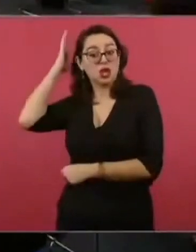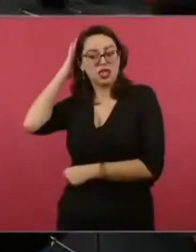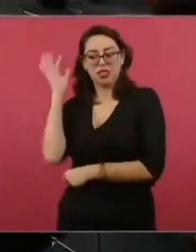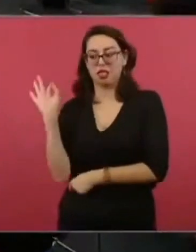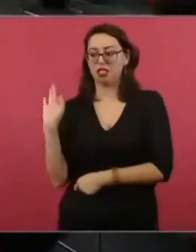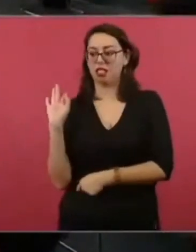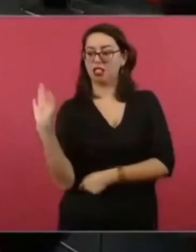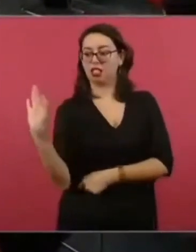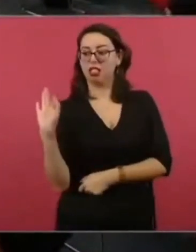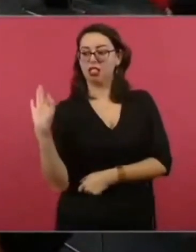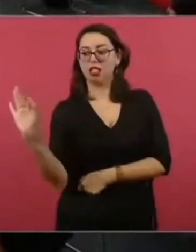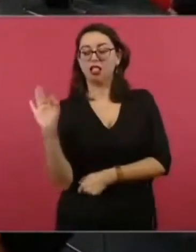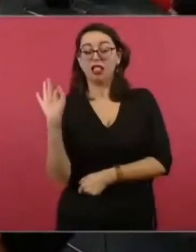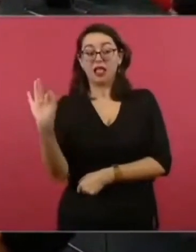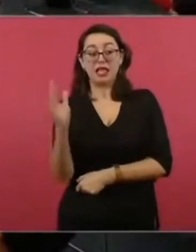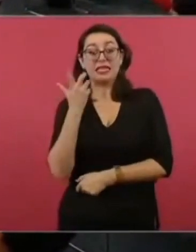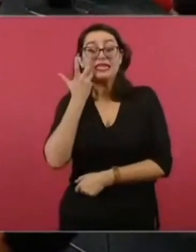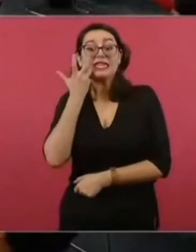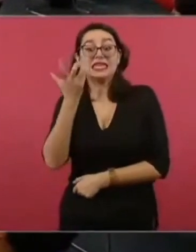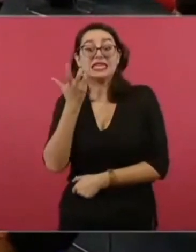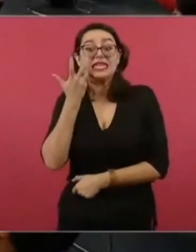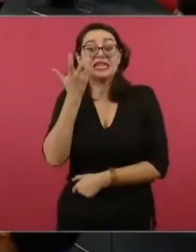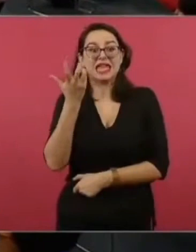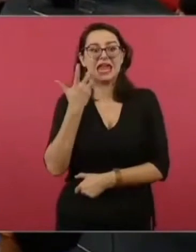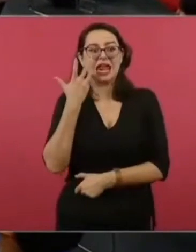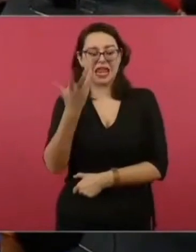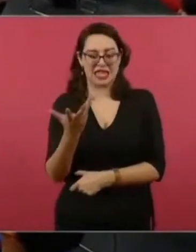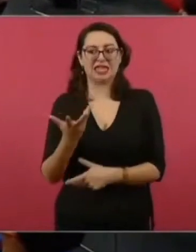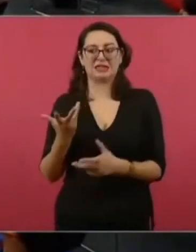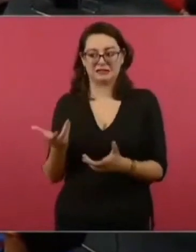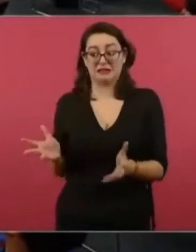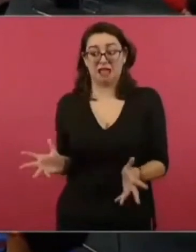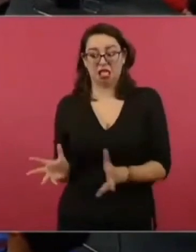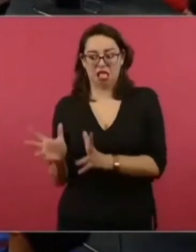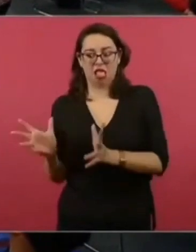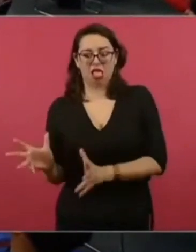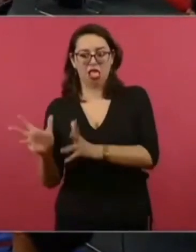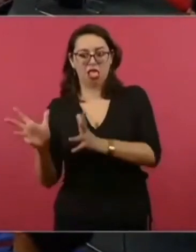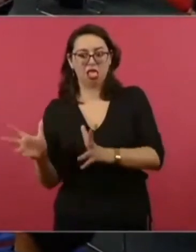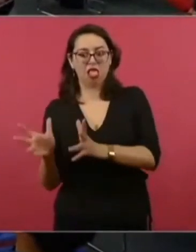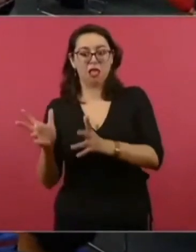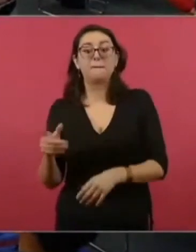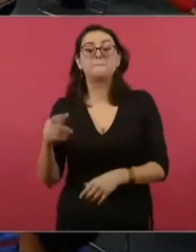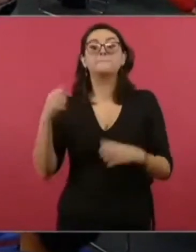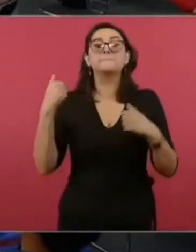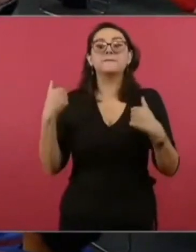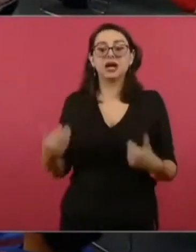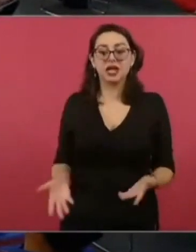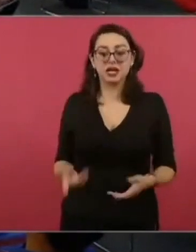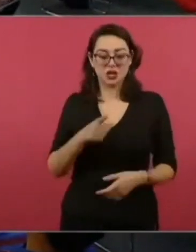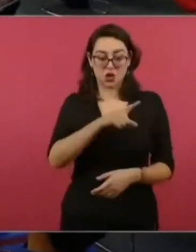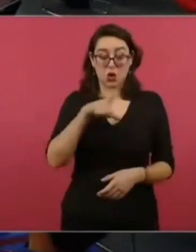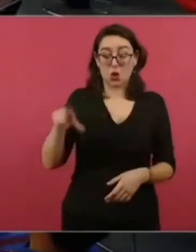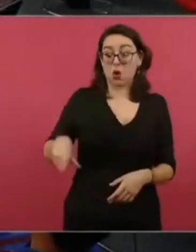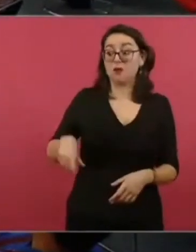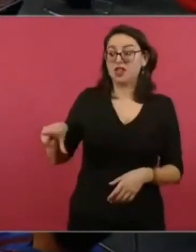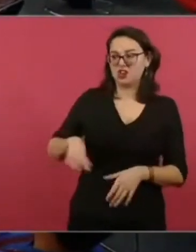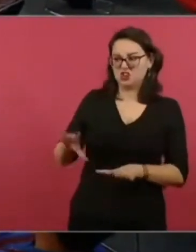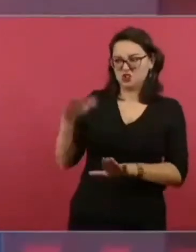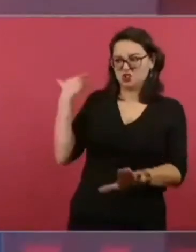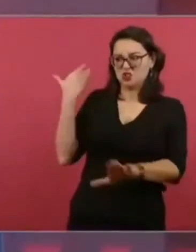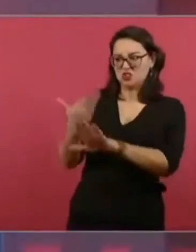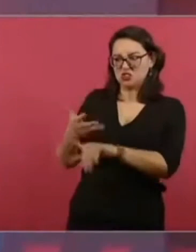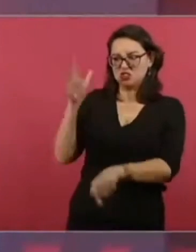Isela, la violencia con la violencia. El mal no se puede enfrentar haciendo el mal.